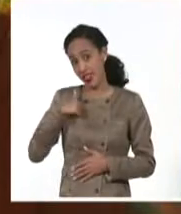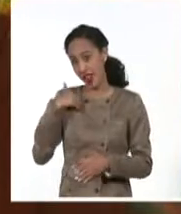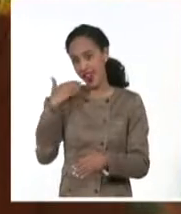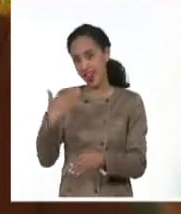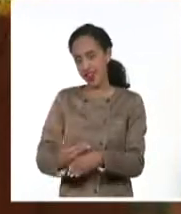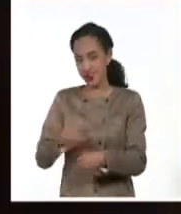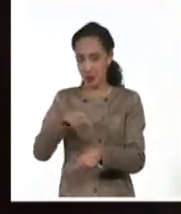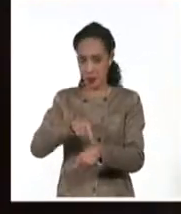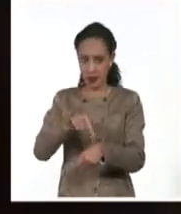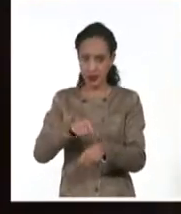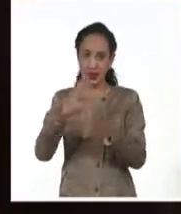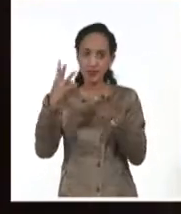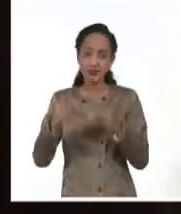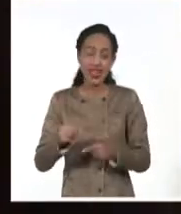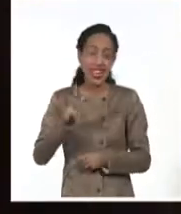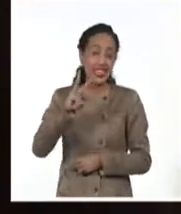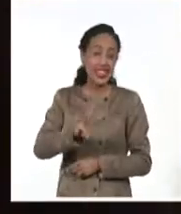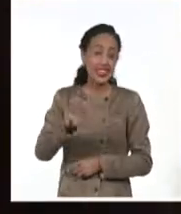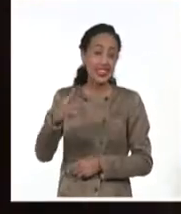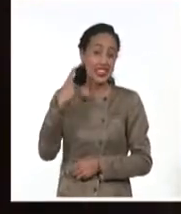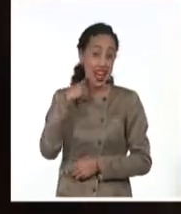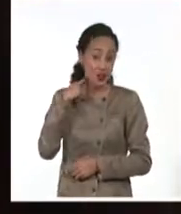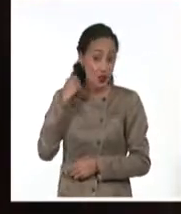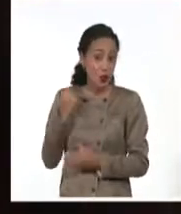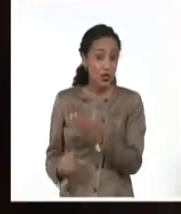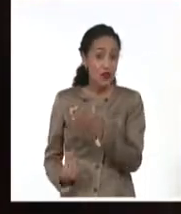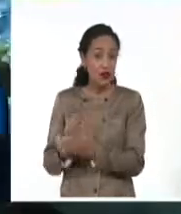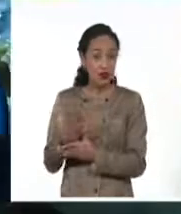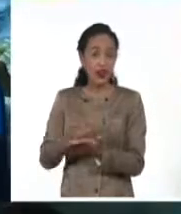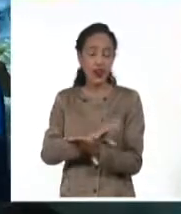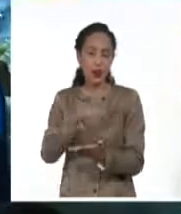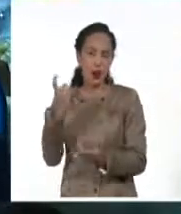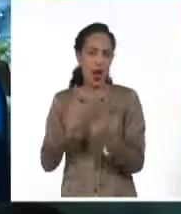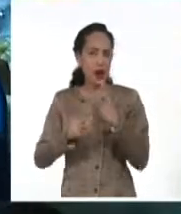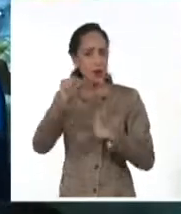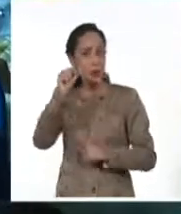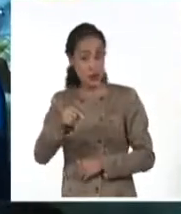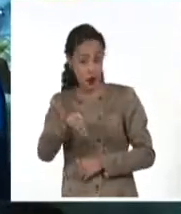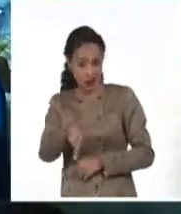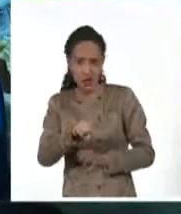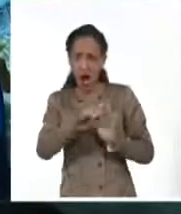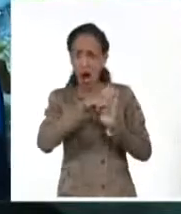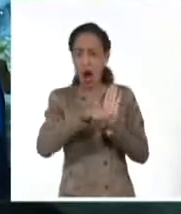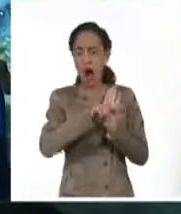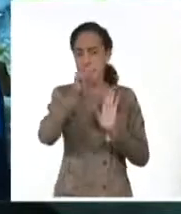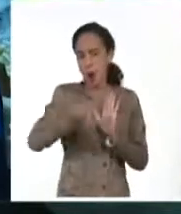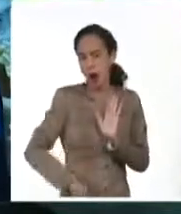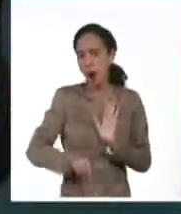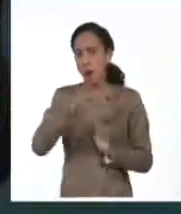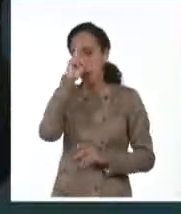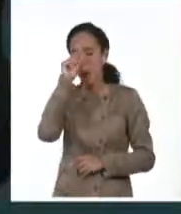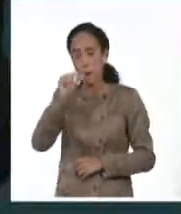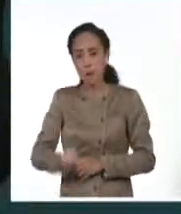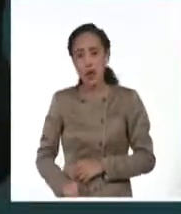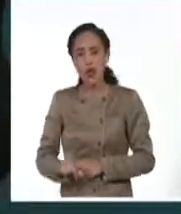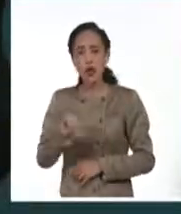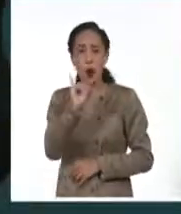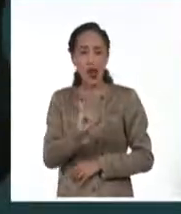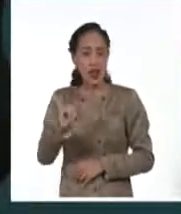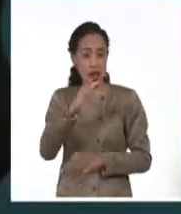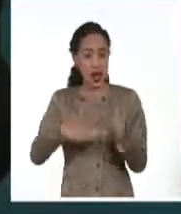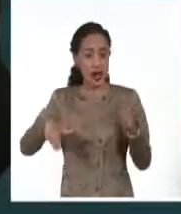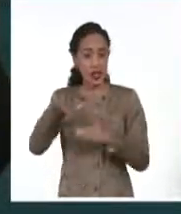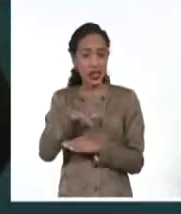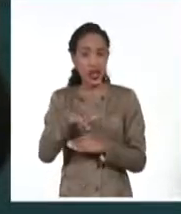Castro, hace 33 años. Algunos hoy son abogados, médicos, ingenieros e informáticos.